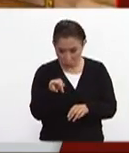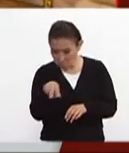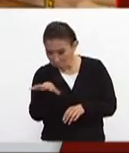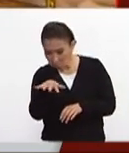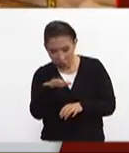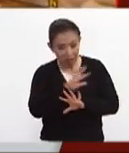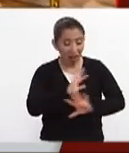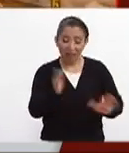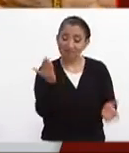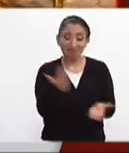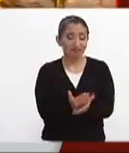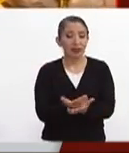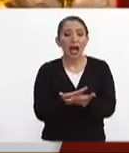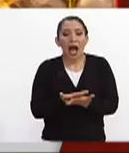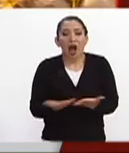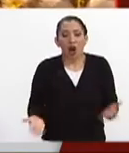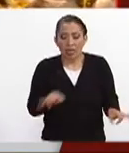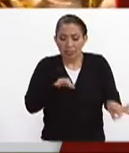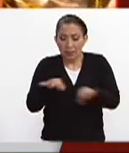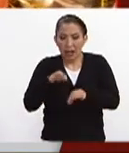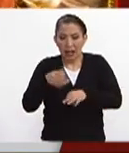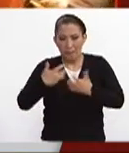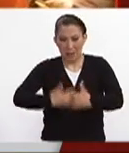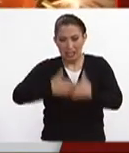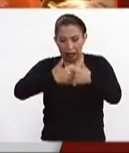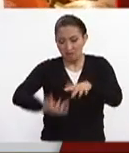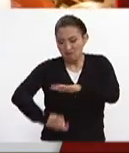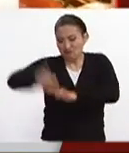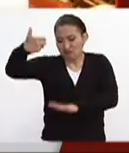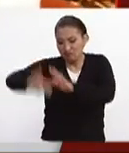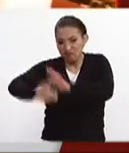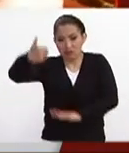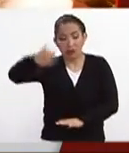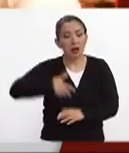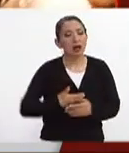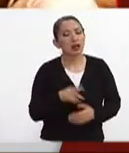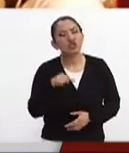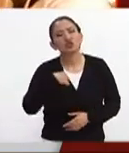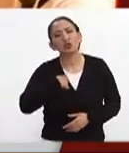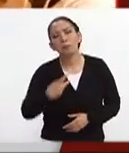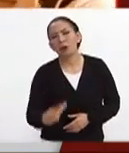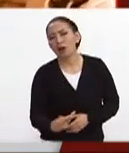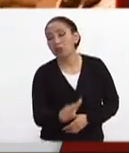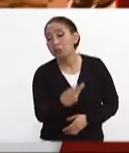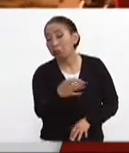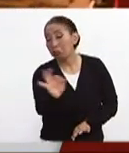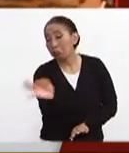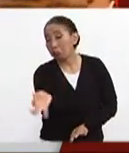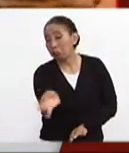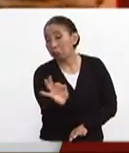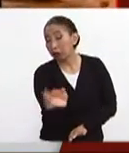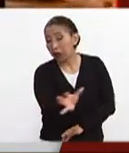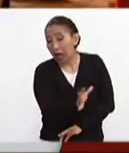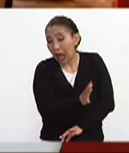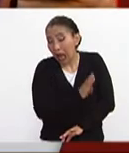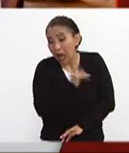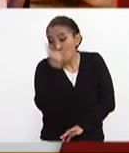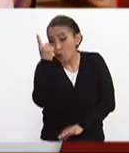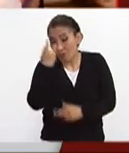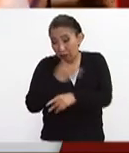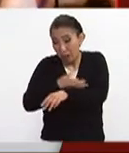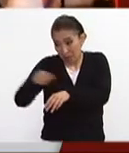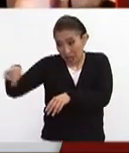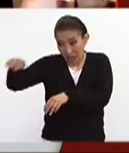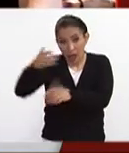y que ya están en este momento los trabajos de remoción de escombros te pregunto ¿habría hay algún familiar